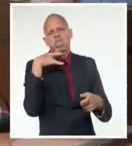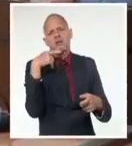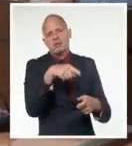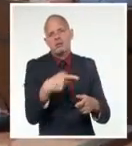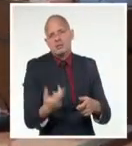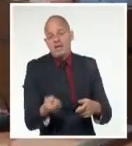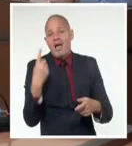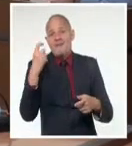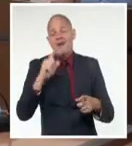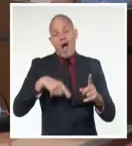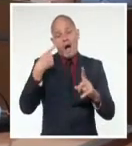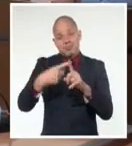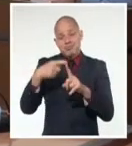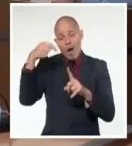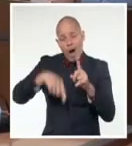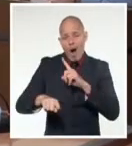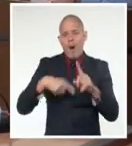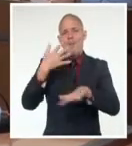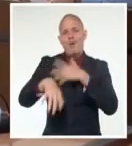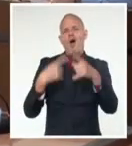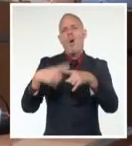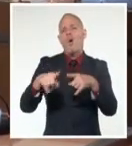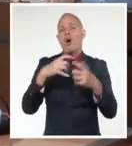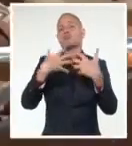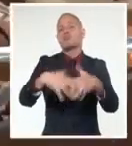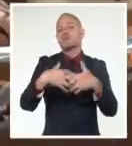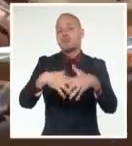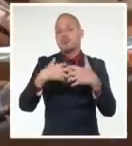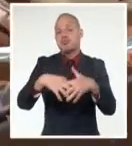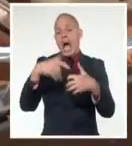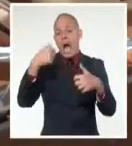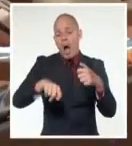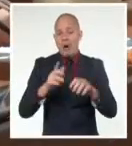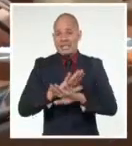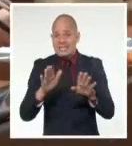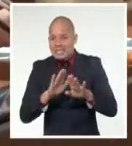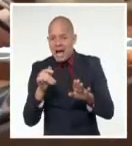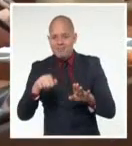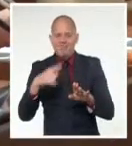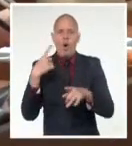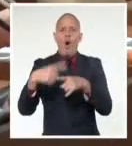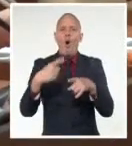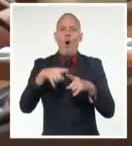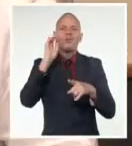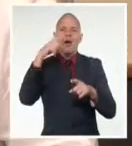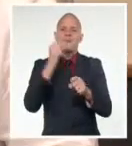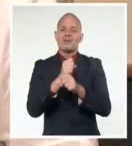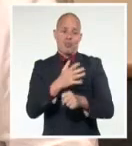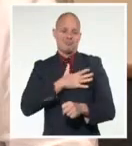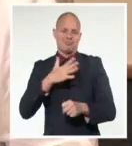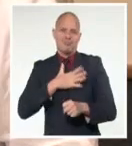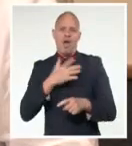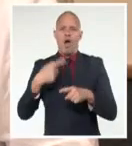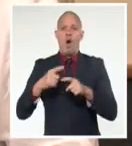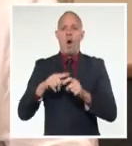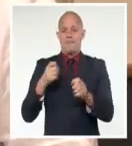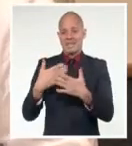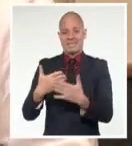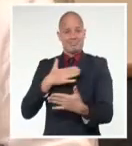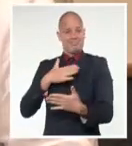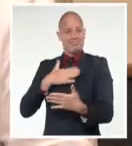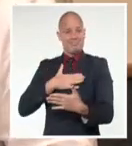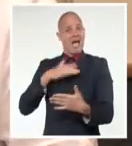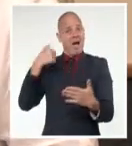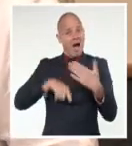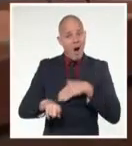sobre otros retos que tiene hoy el ámbito productivo ante el surgimiento de nuevos actores económicos que necesitan, dijo Díaz-Canel, del